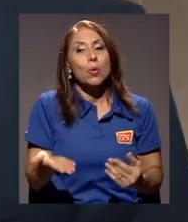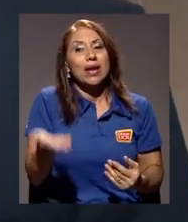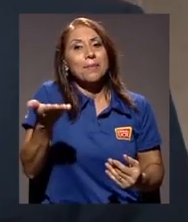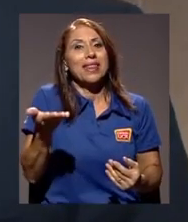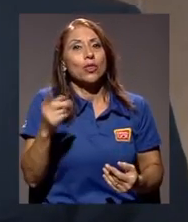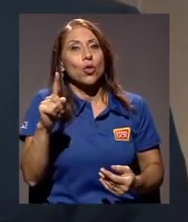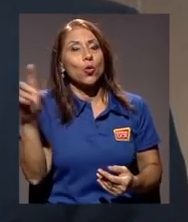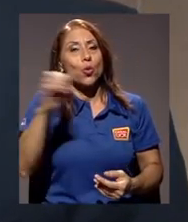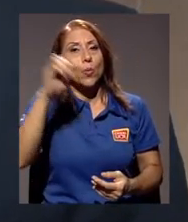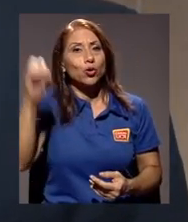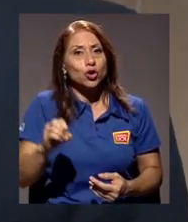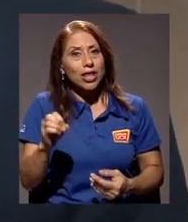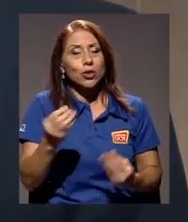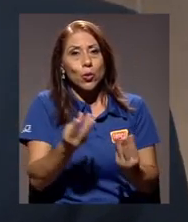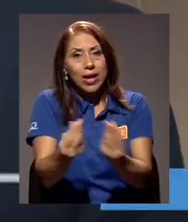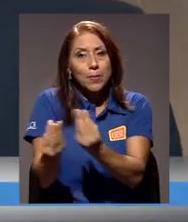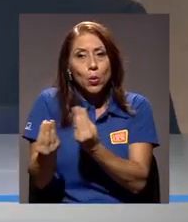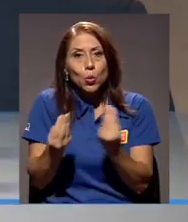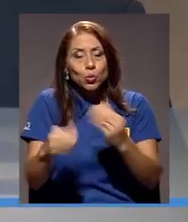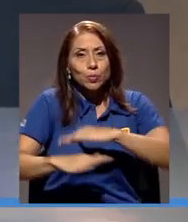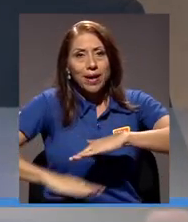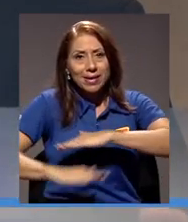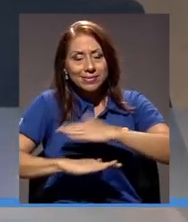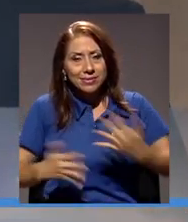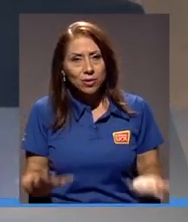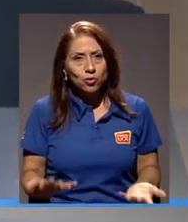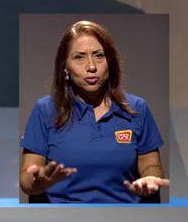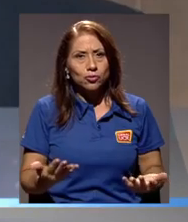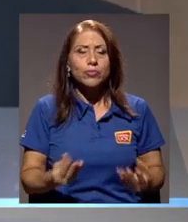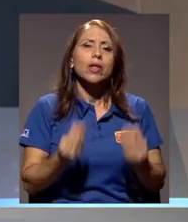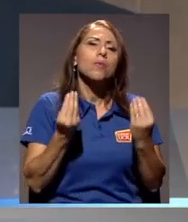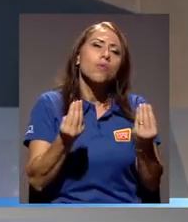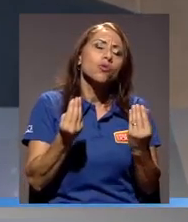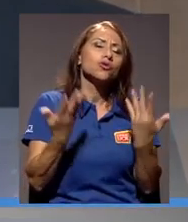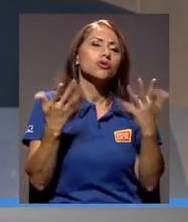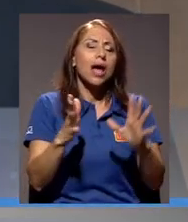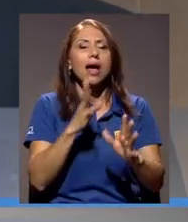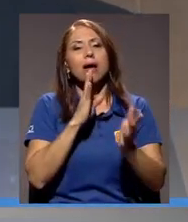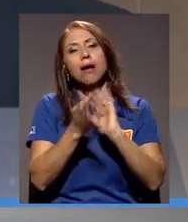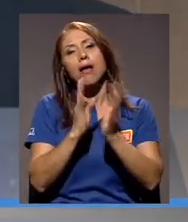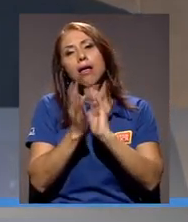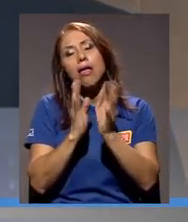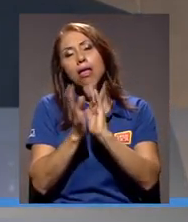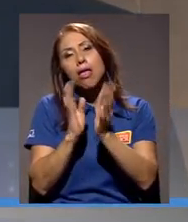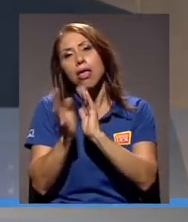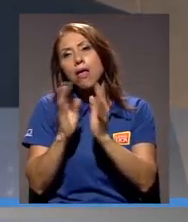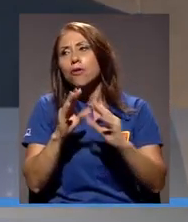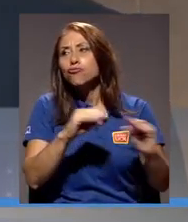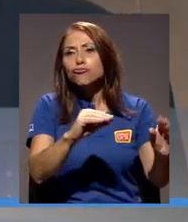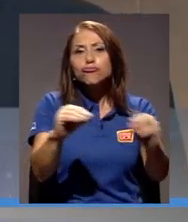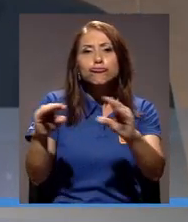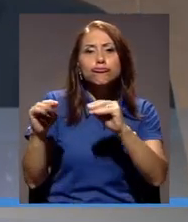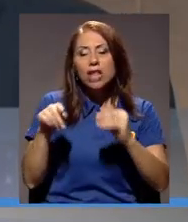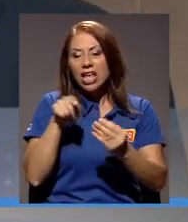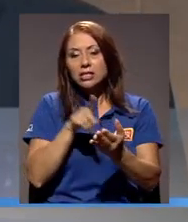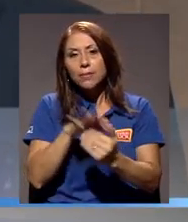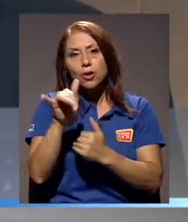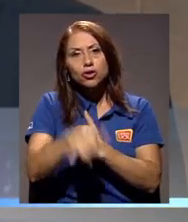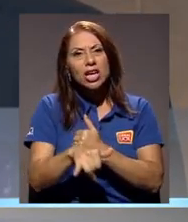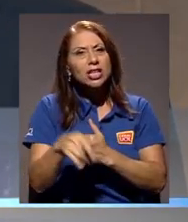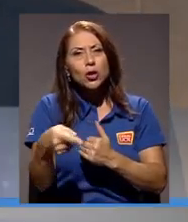el costo de la canasta básica. Mucho se ha dicho que este proyecto lo que hace es